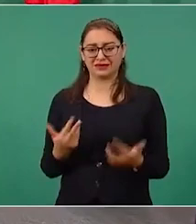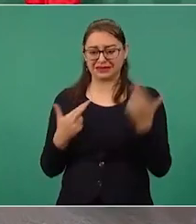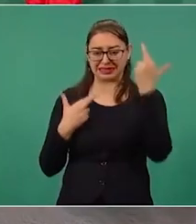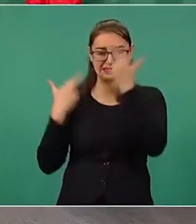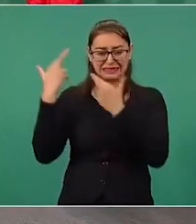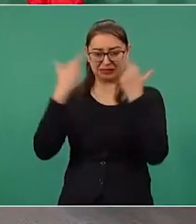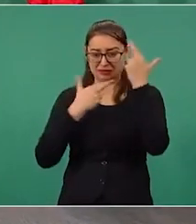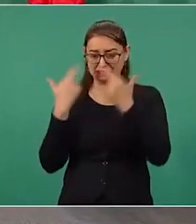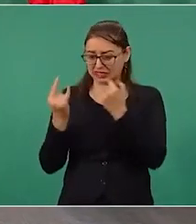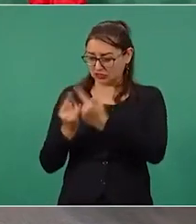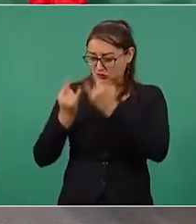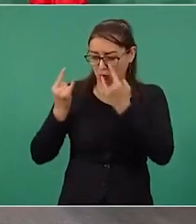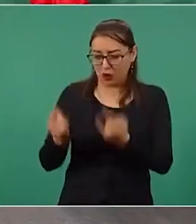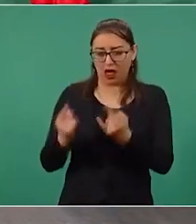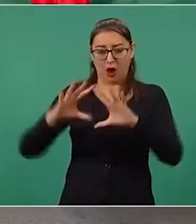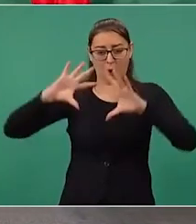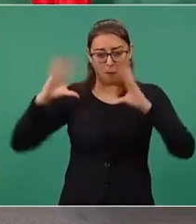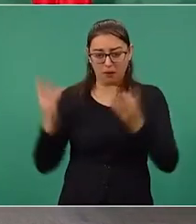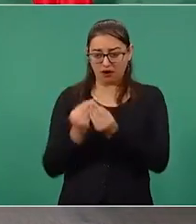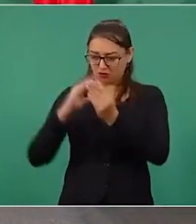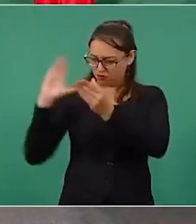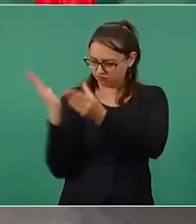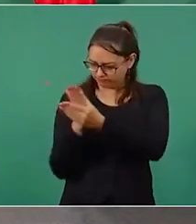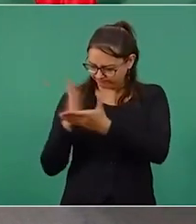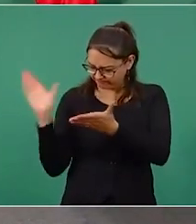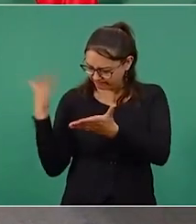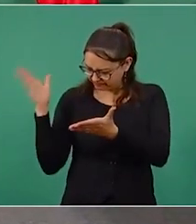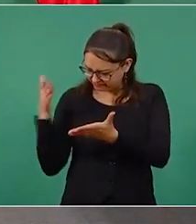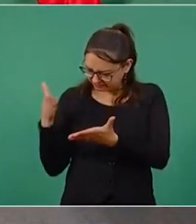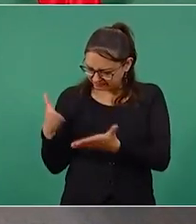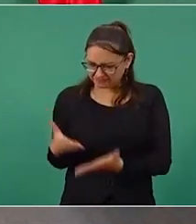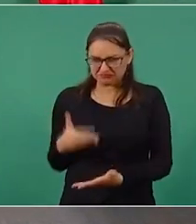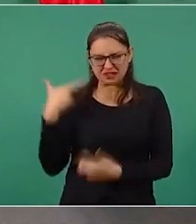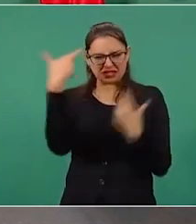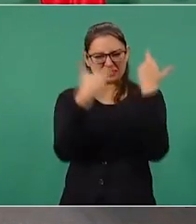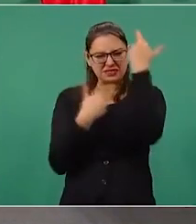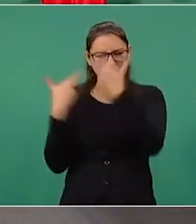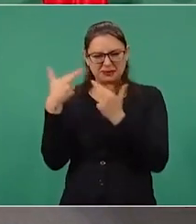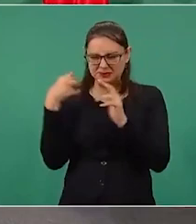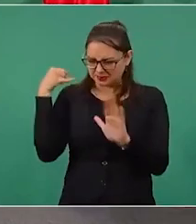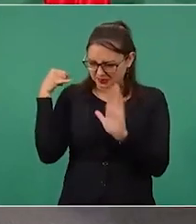todo el expediente y